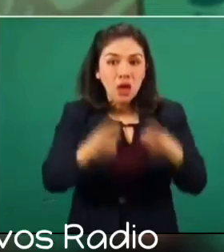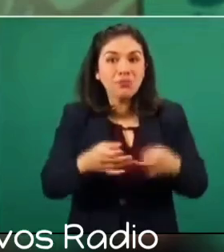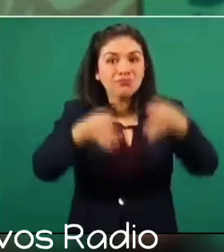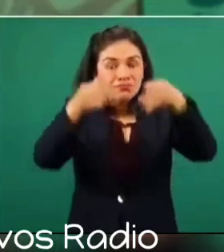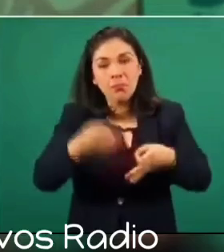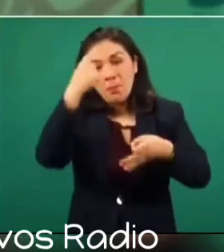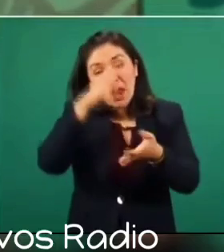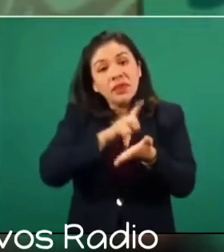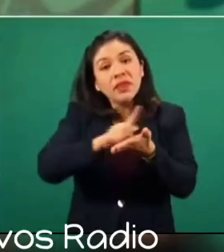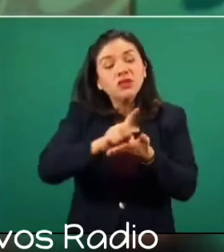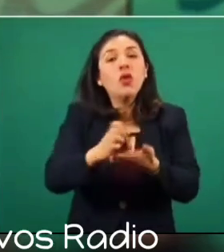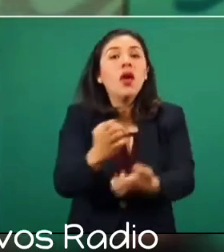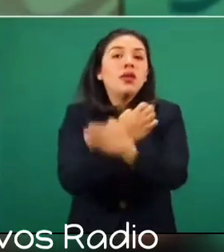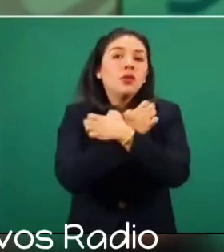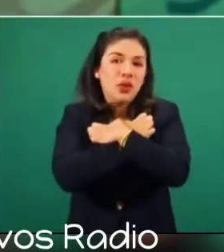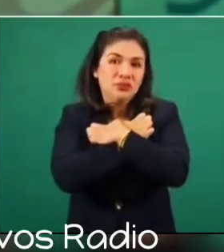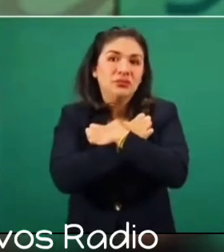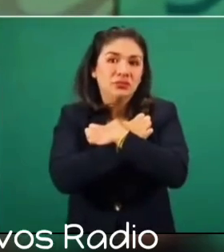derecho a la educación.